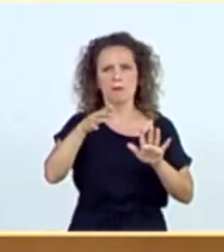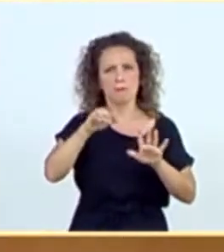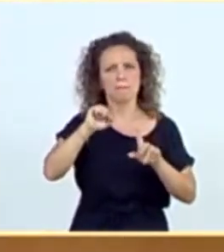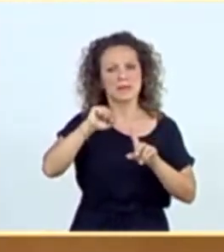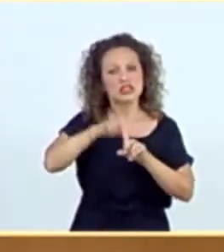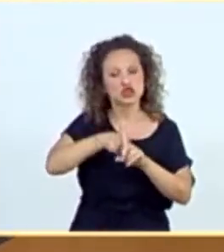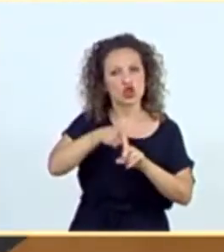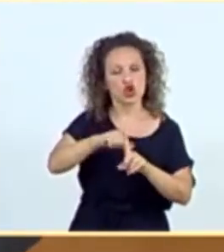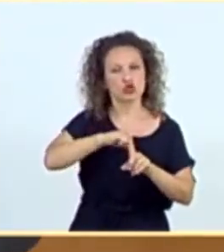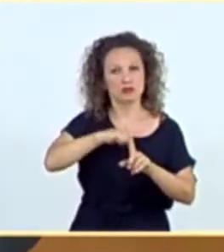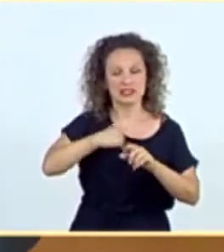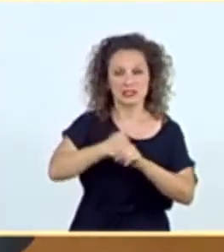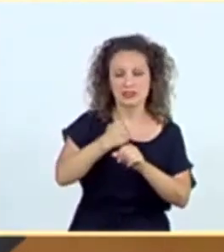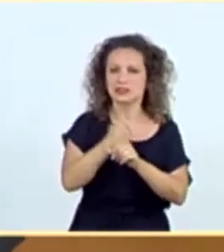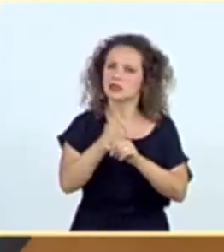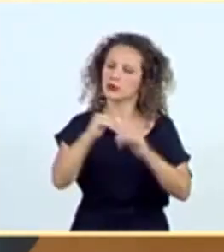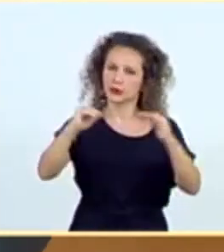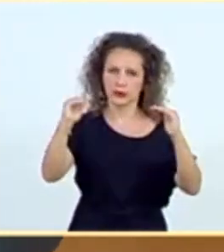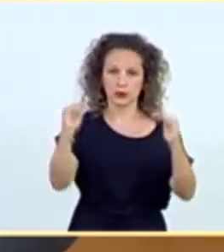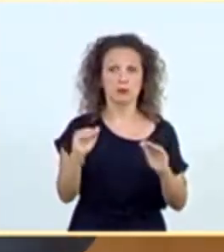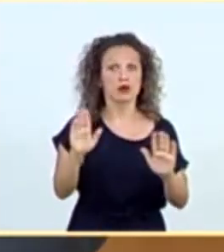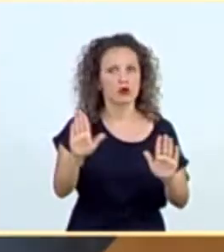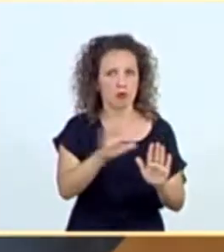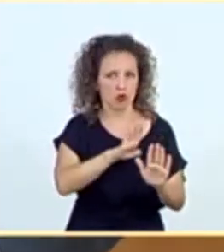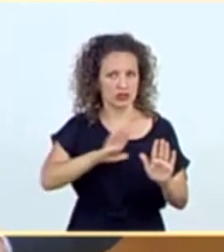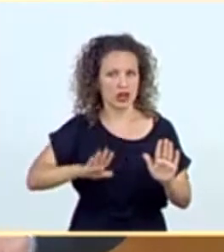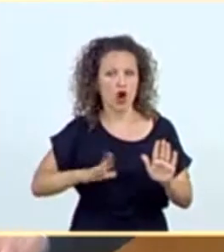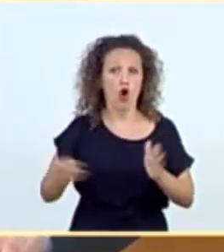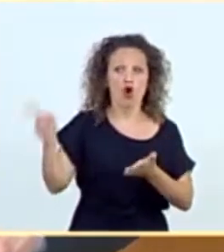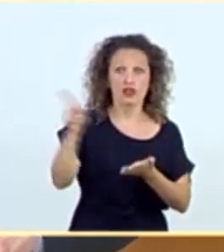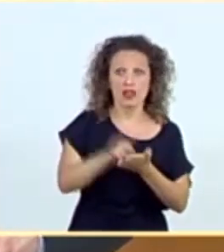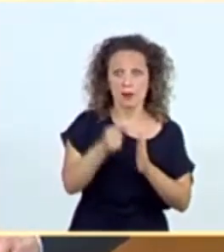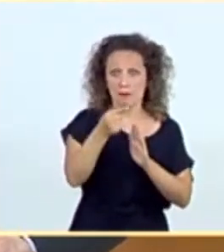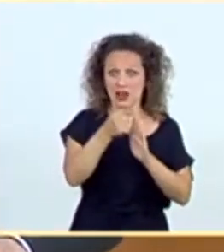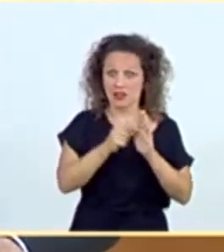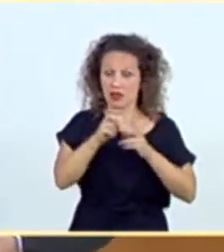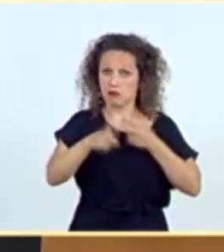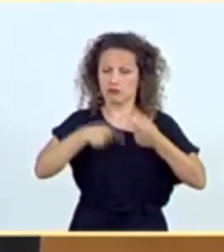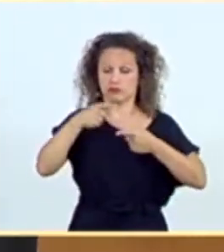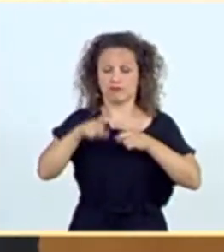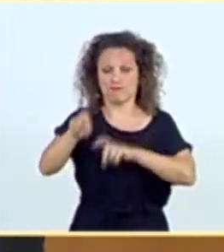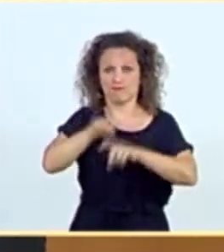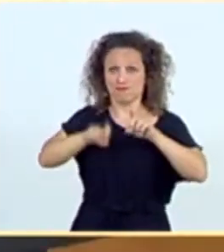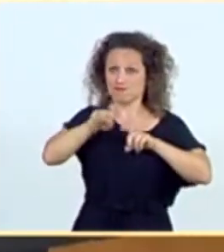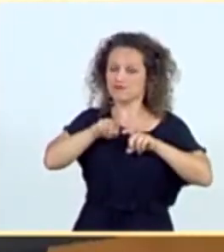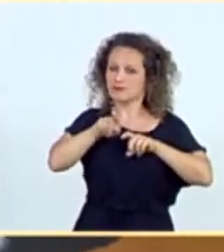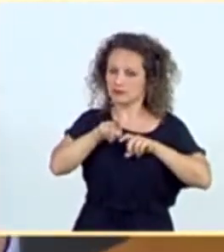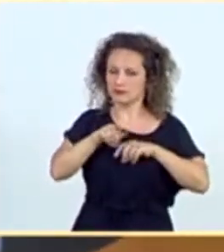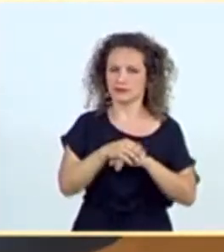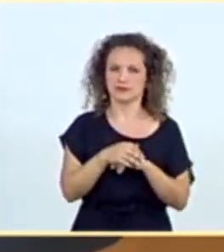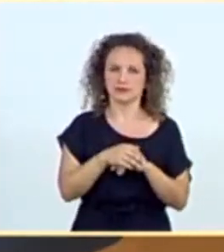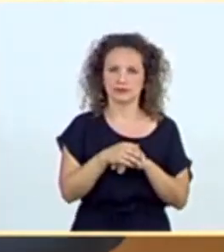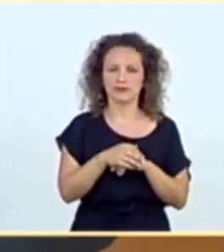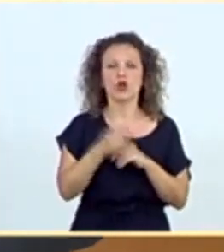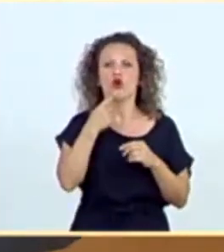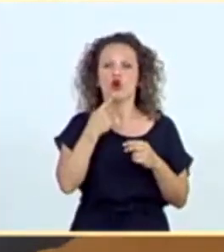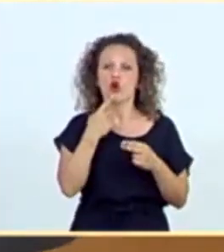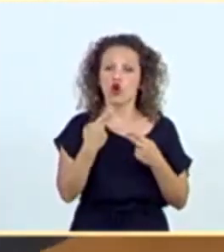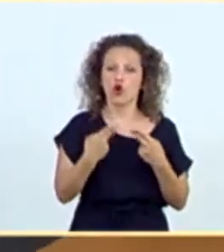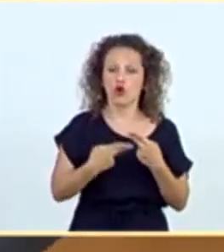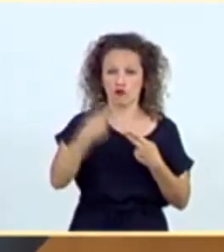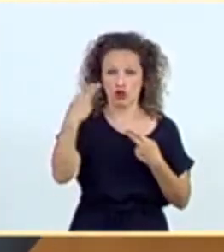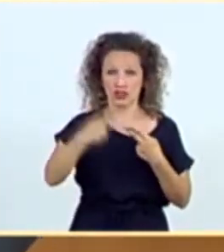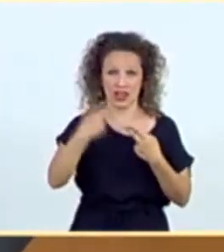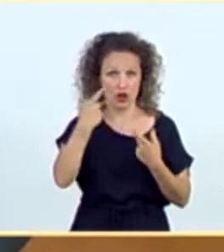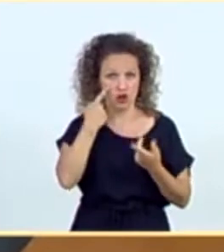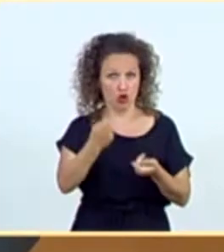ha bajado, pero hay que estar preparados por si hubiera que reescalar estas medidas. La tercera cuestión hace referencia al control de fronteras. he referido antes, creo que usted me ha escuchado en